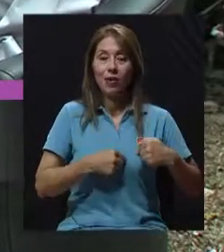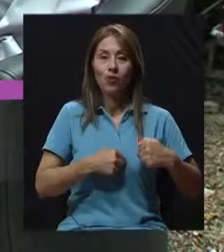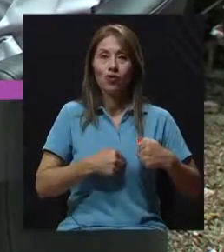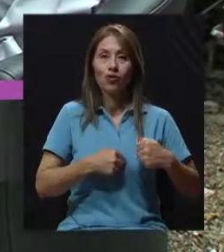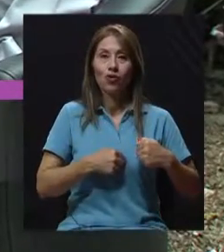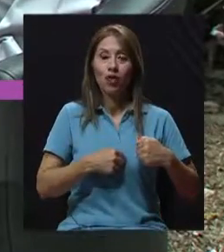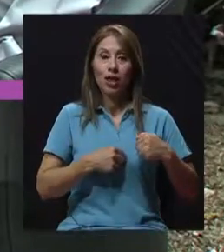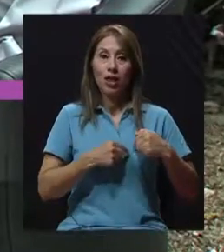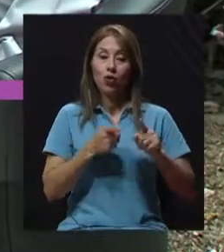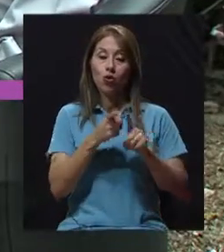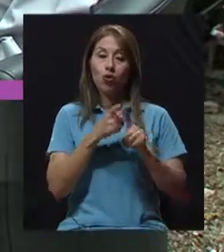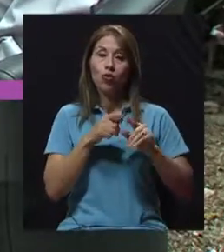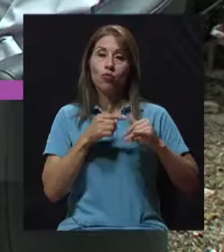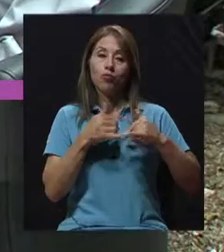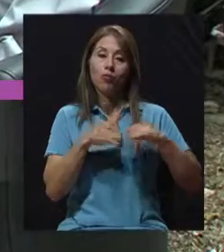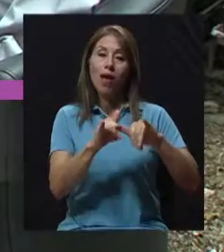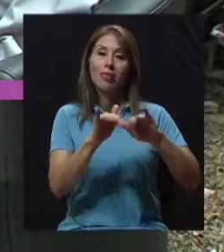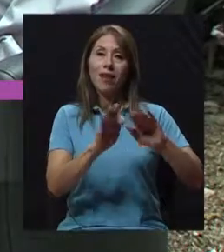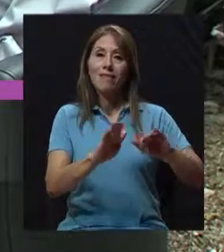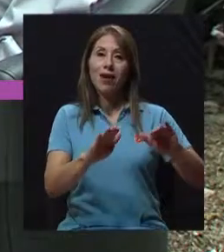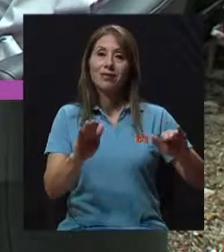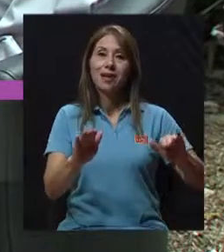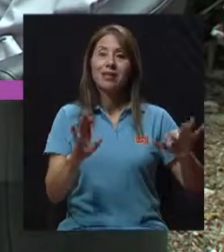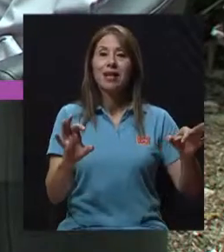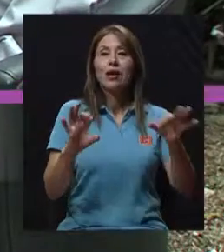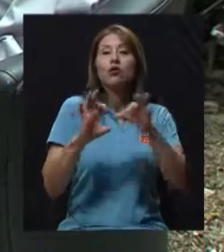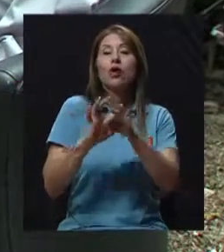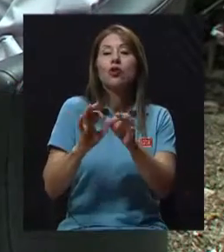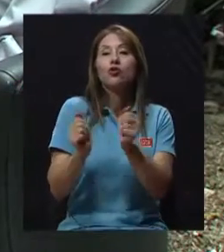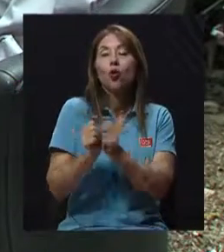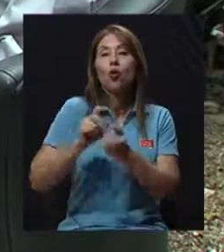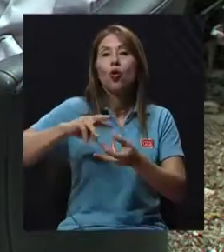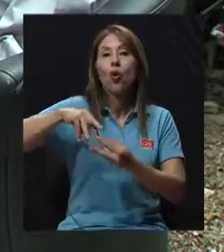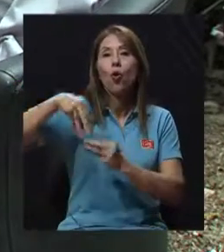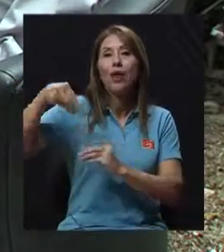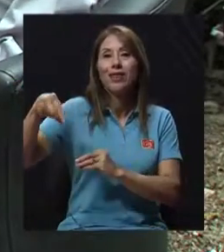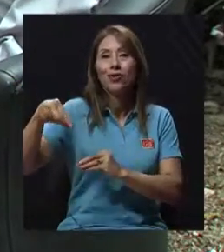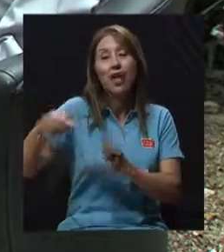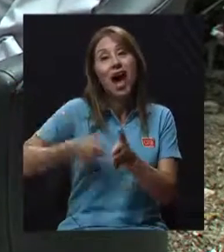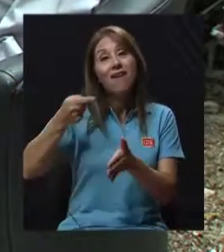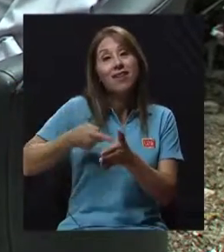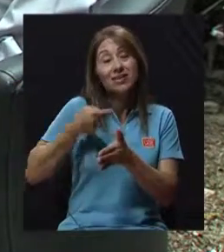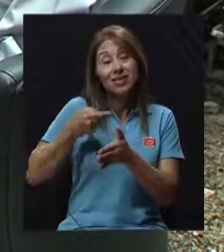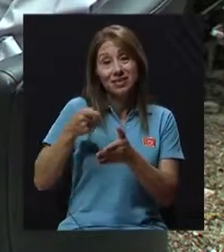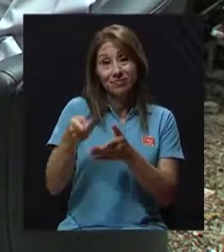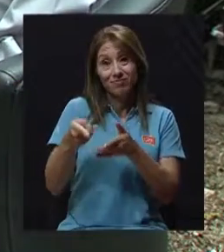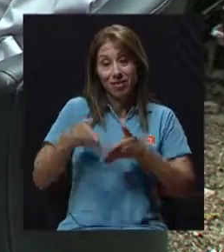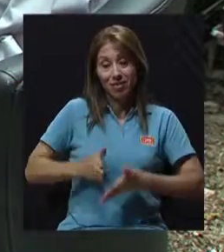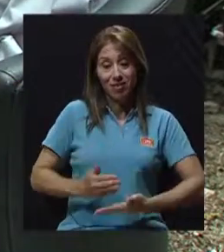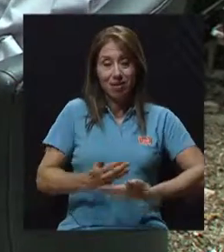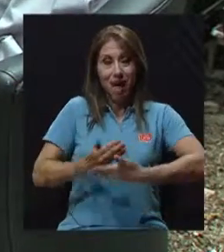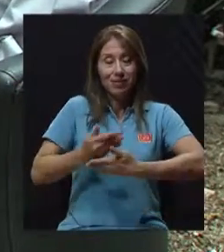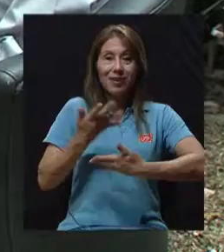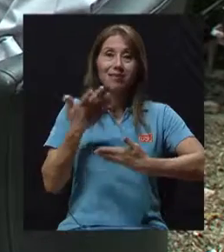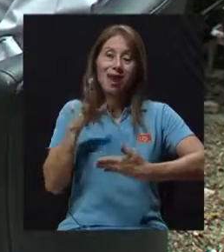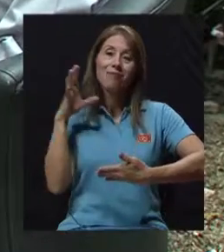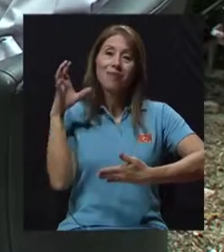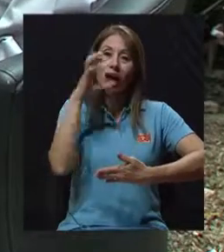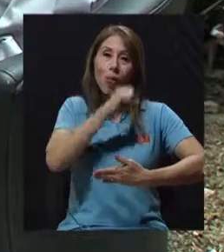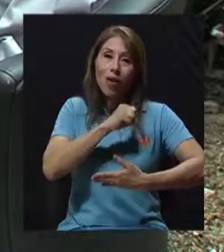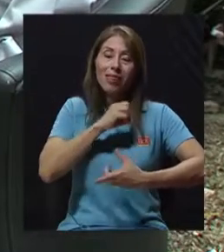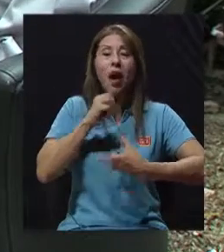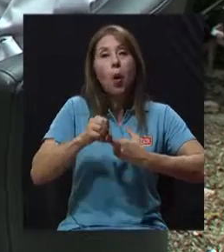están asociados a problemas congénitos, ¿verdad? Del nacimiento, a veces, desde que nace se dan cuenta o a veces después del tiempo